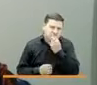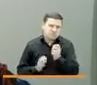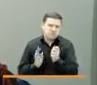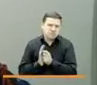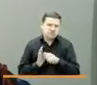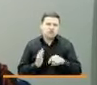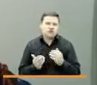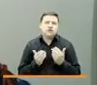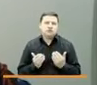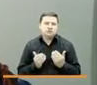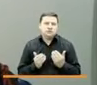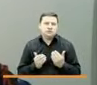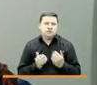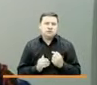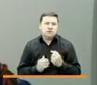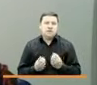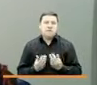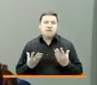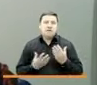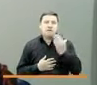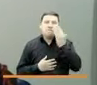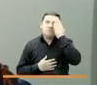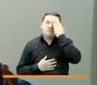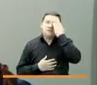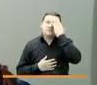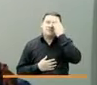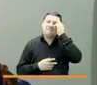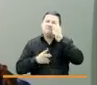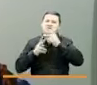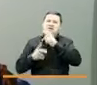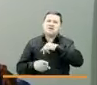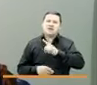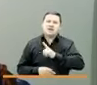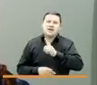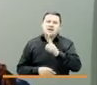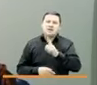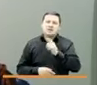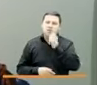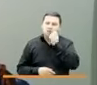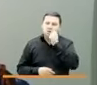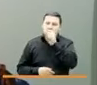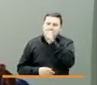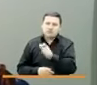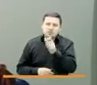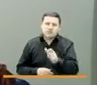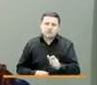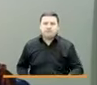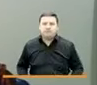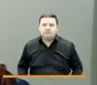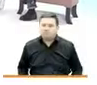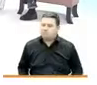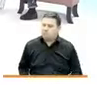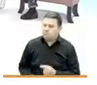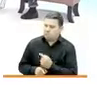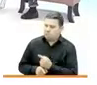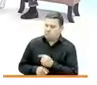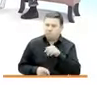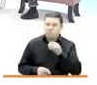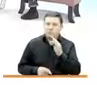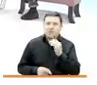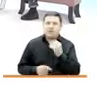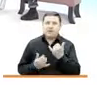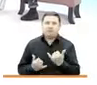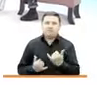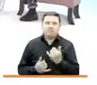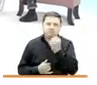permite tener viva la memoria de estos líderes y de estos seres queridos. Así es, señora Marta. Bueno, vamos con el